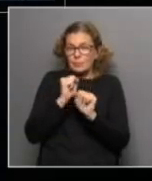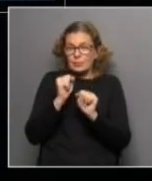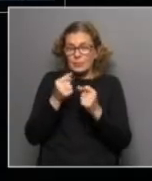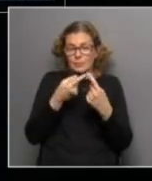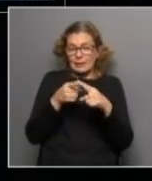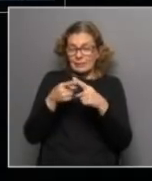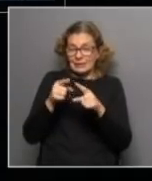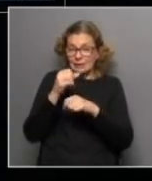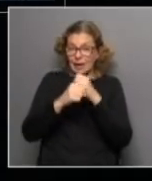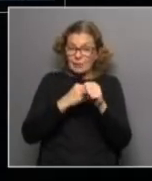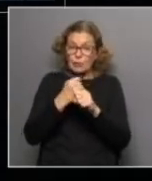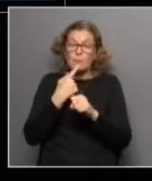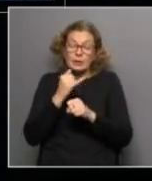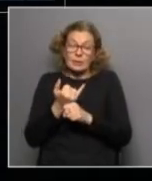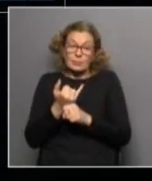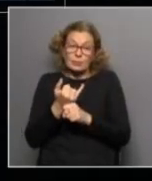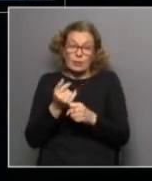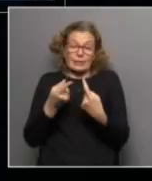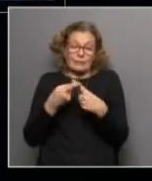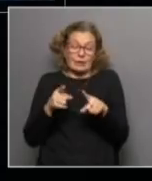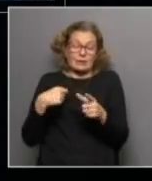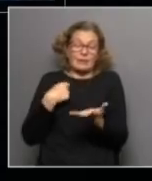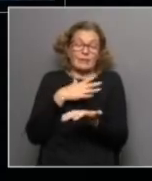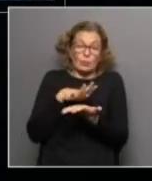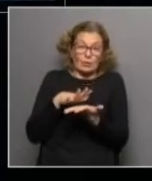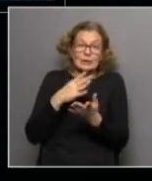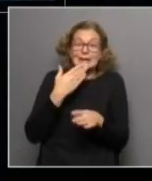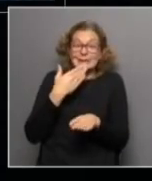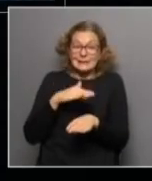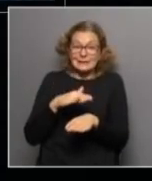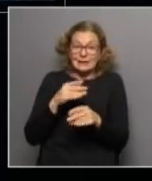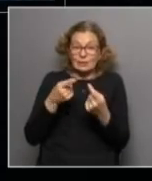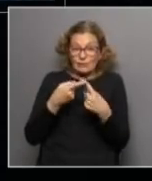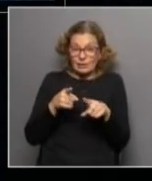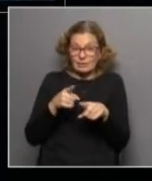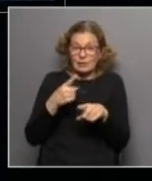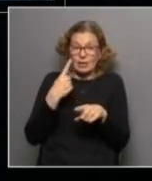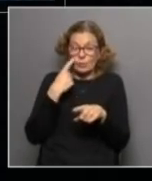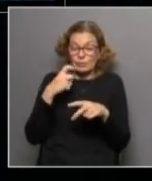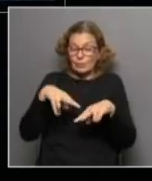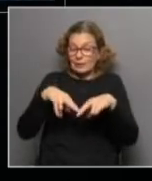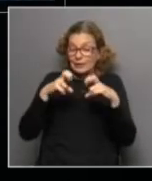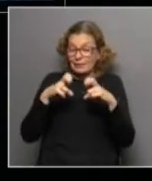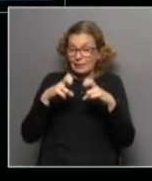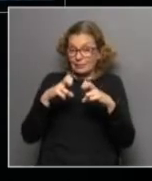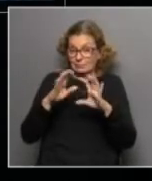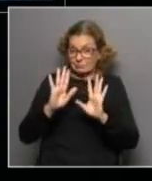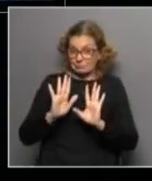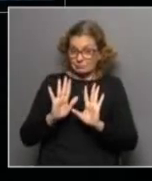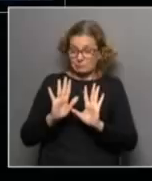distintas edades, por ejemplo, o para distintas situaciones, entender distintos indicadores o poder analizar distintos indicadores.